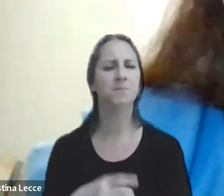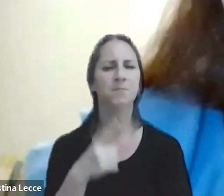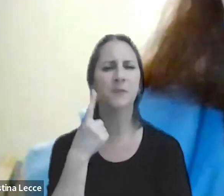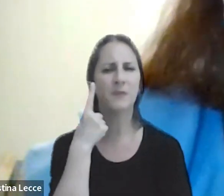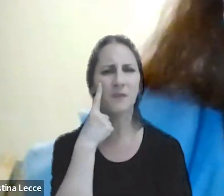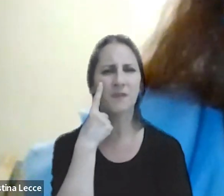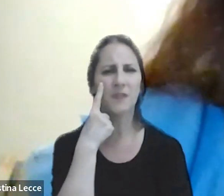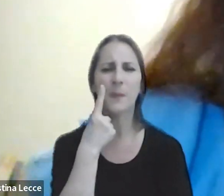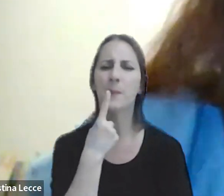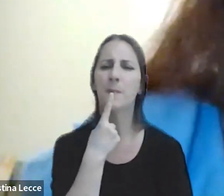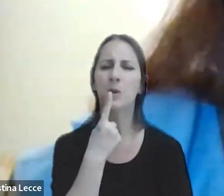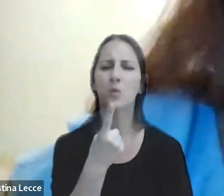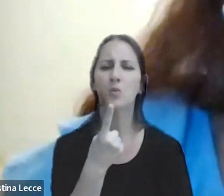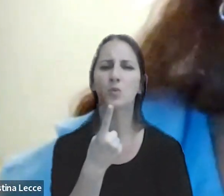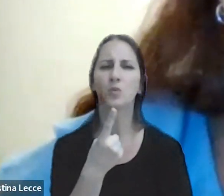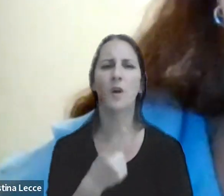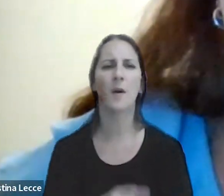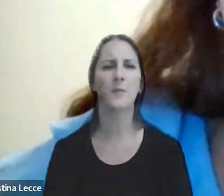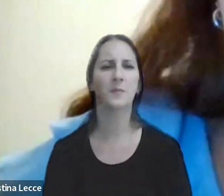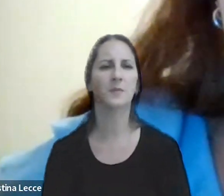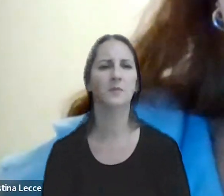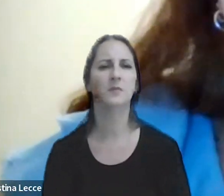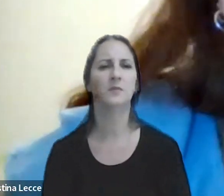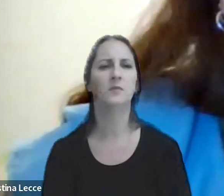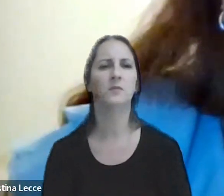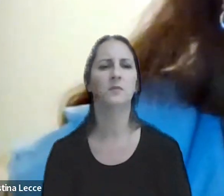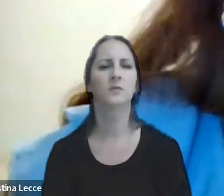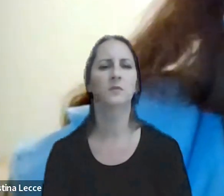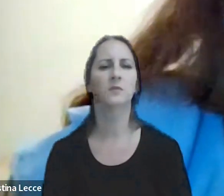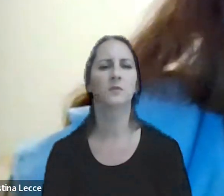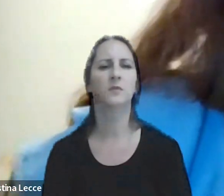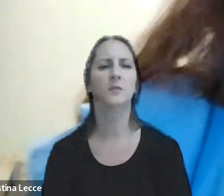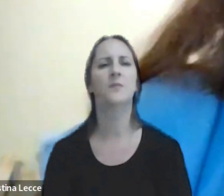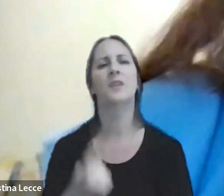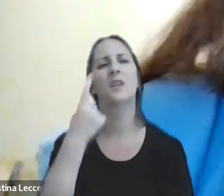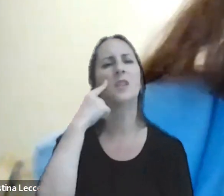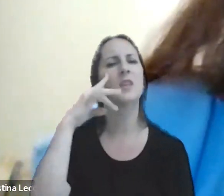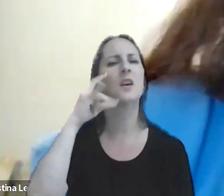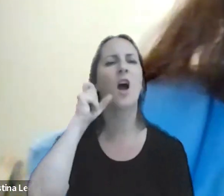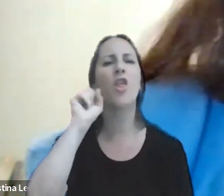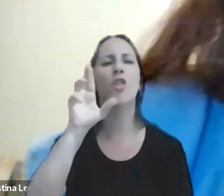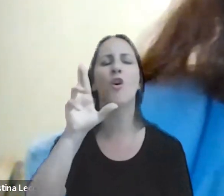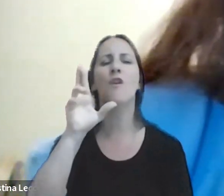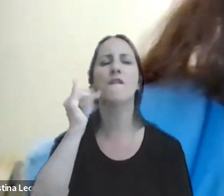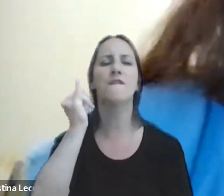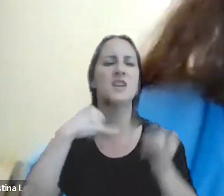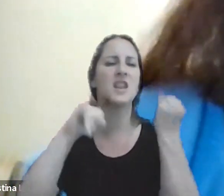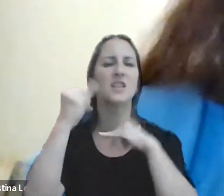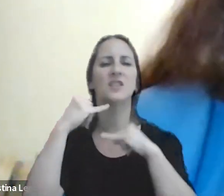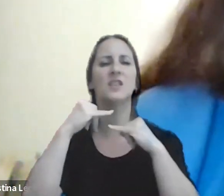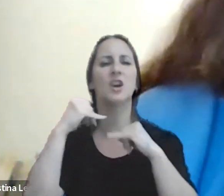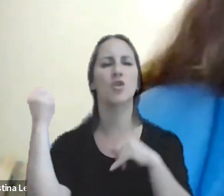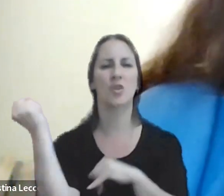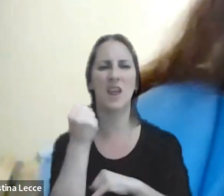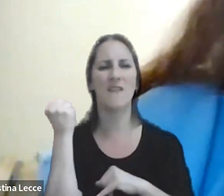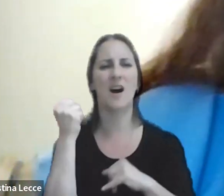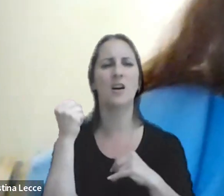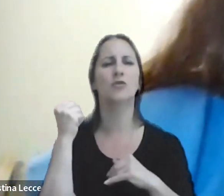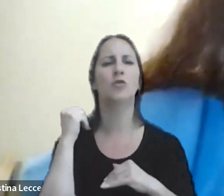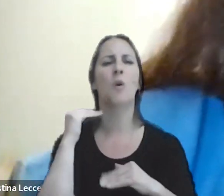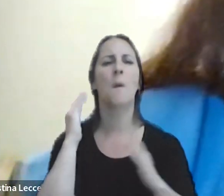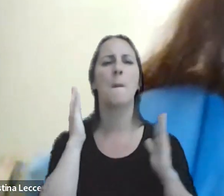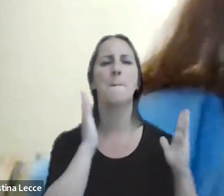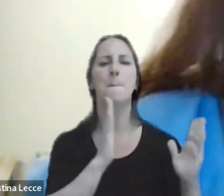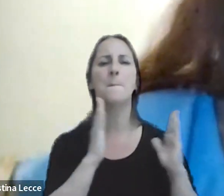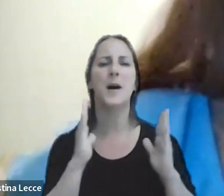que nos preguntaban dice indicador financiero relevante paso 6 ¿qué sería? estaba